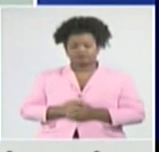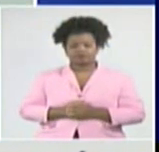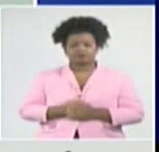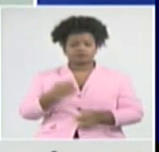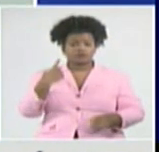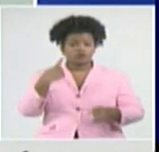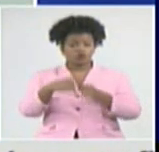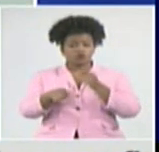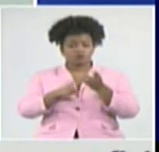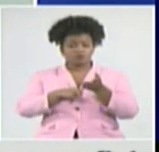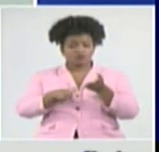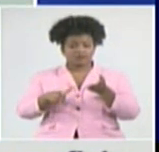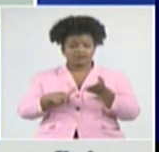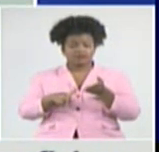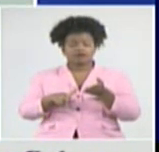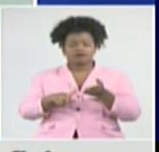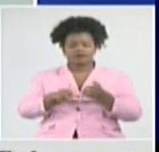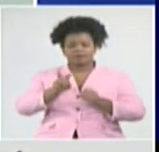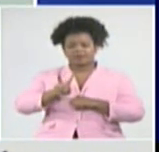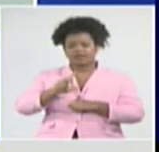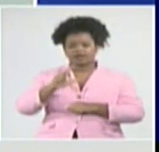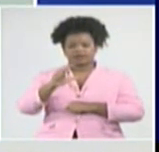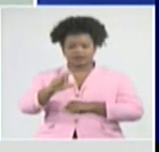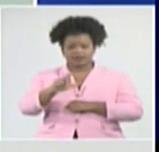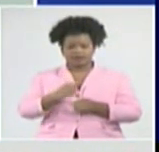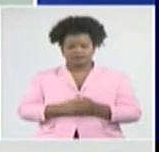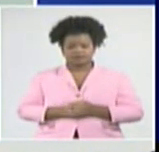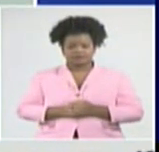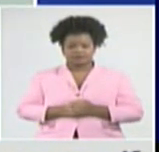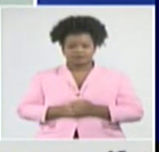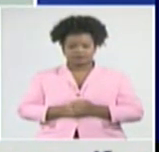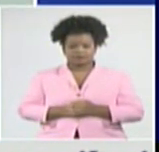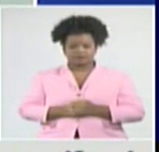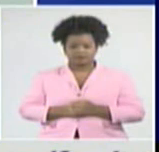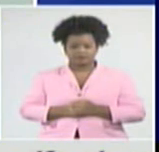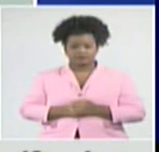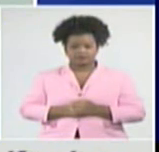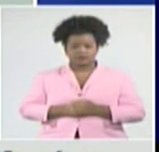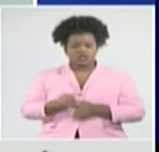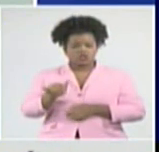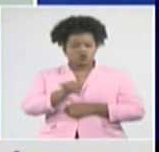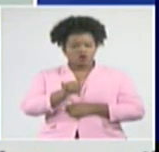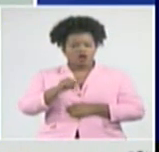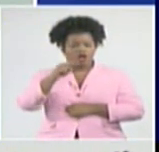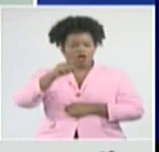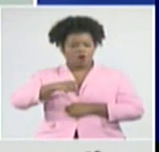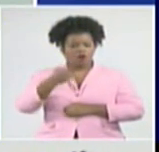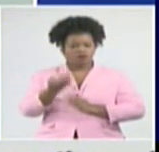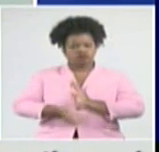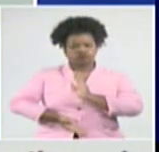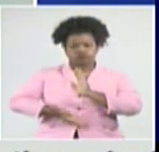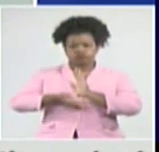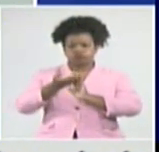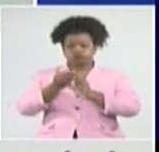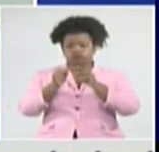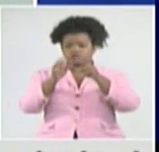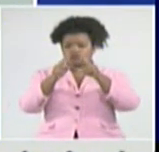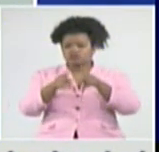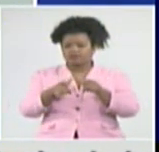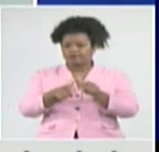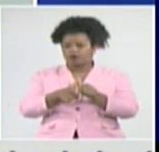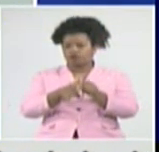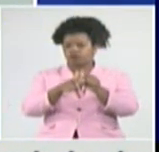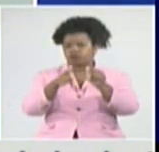a ver, cuál es la situación de Villaclara, Villaclara, que también, se ha disparado, en sus estadísticas, aunque en esta